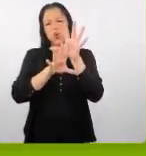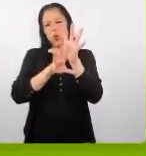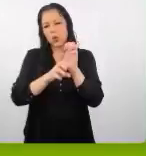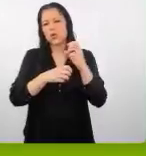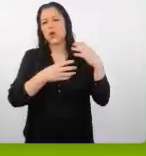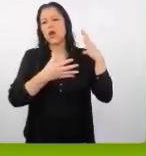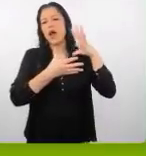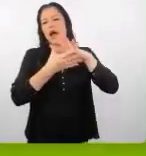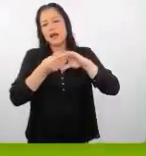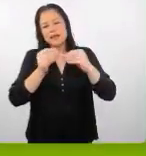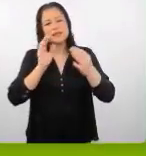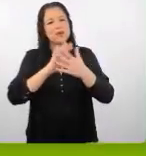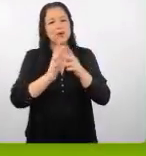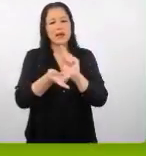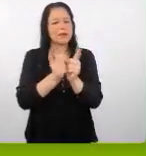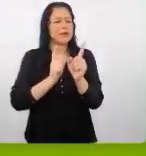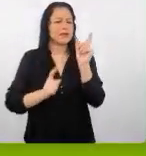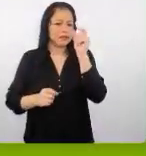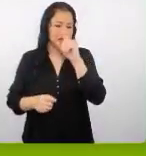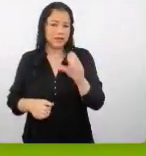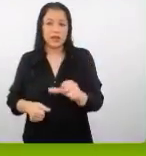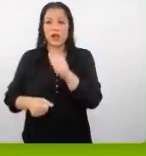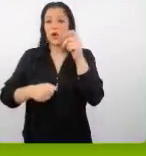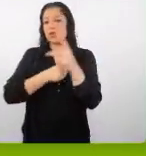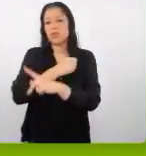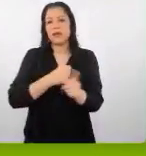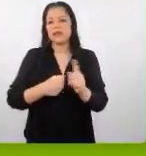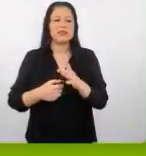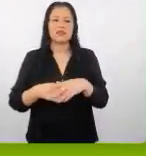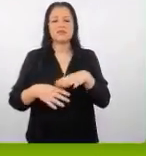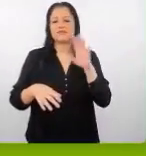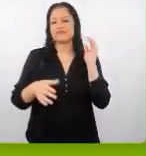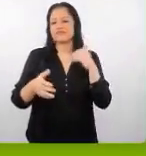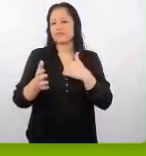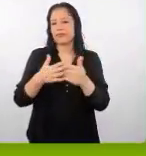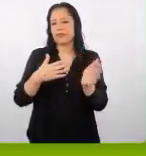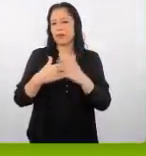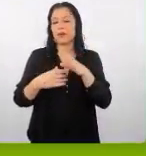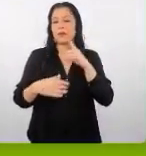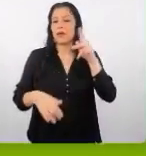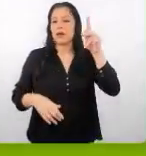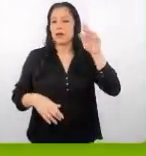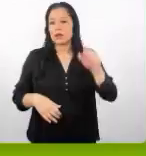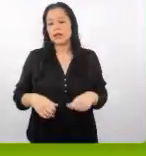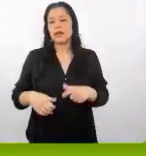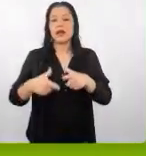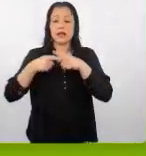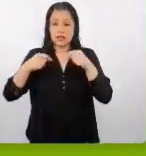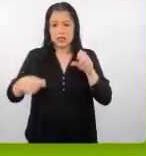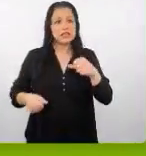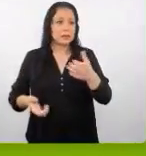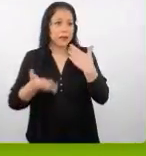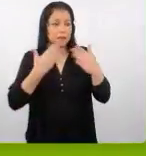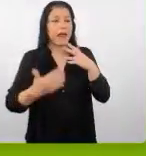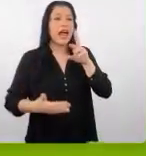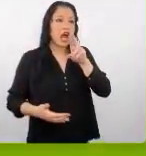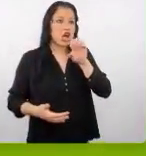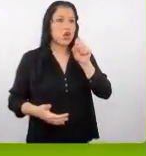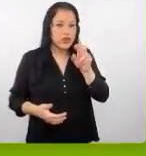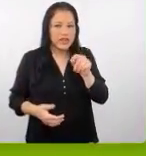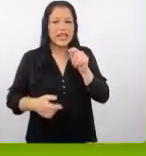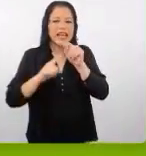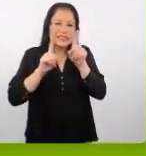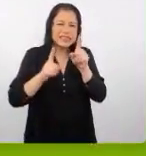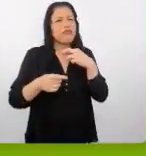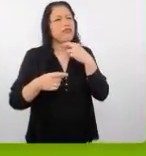difícil cambiar en ellos y es algo que otros países no lo trabajan por eso en Corea en China si van a decir Rodríguez de repente con un acento